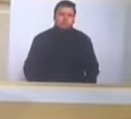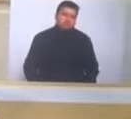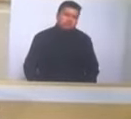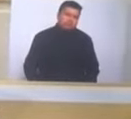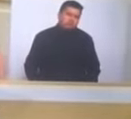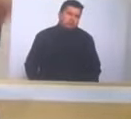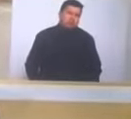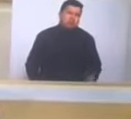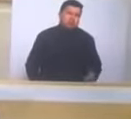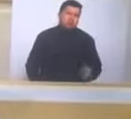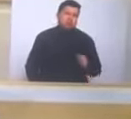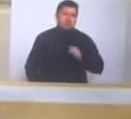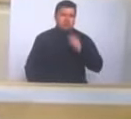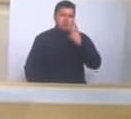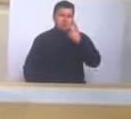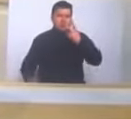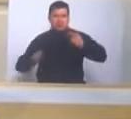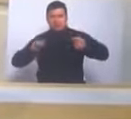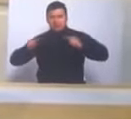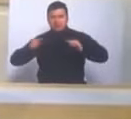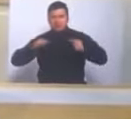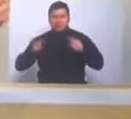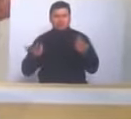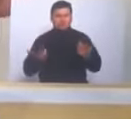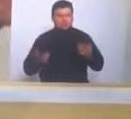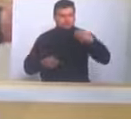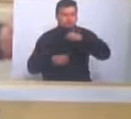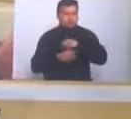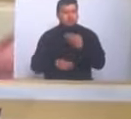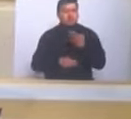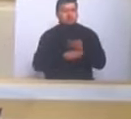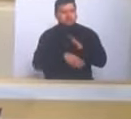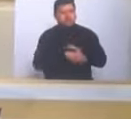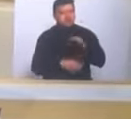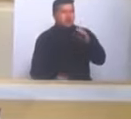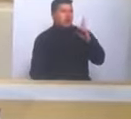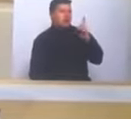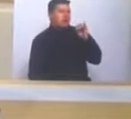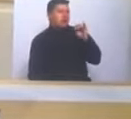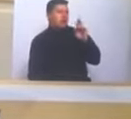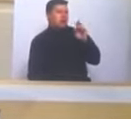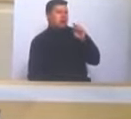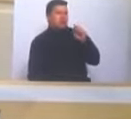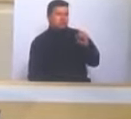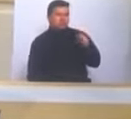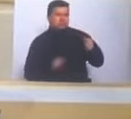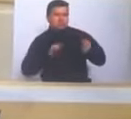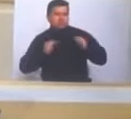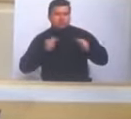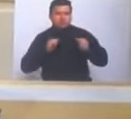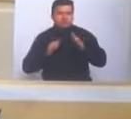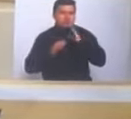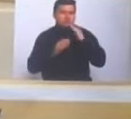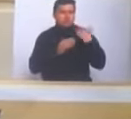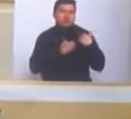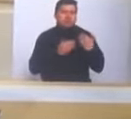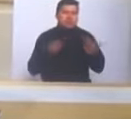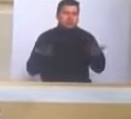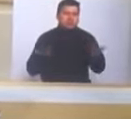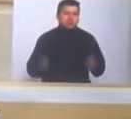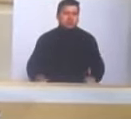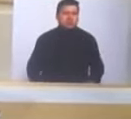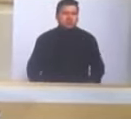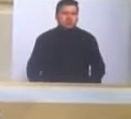Claro, aquí hay dos debates. Uno que está proponiendo la doctora Daira que es el debate de los responsables